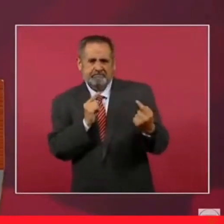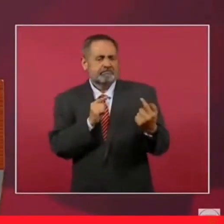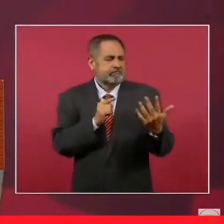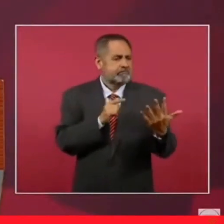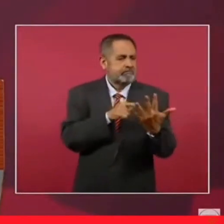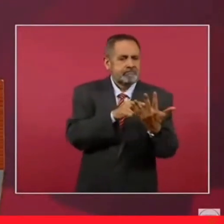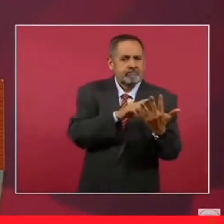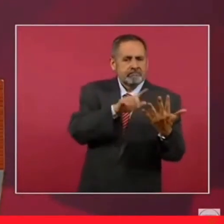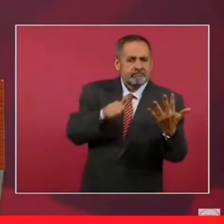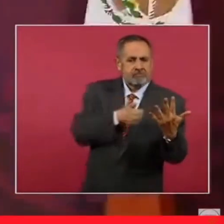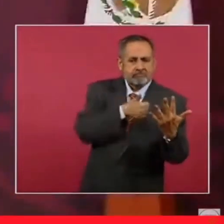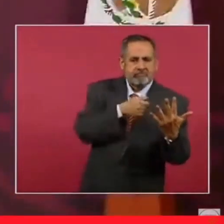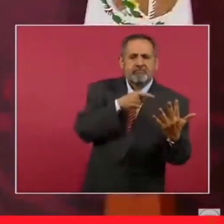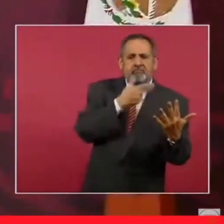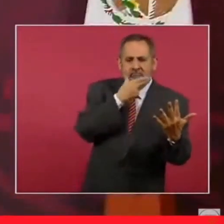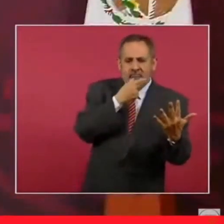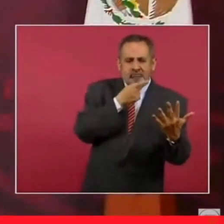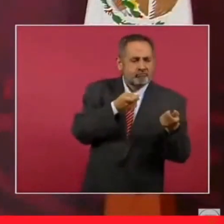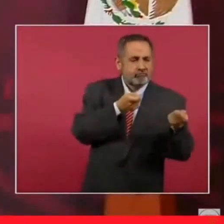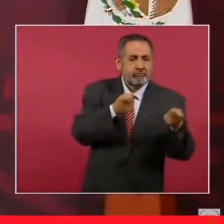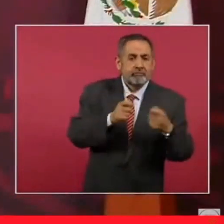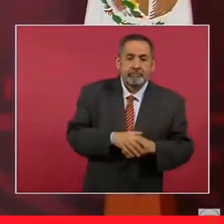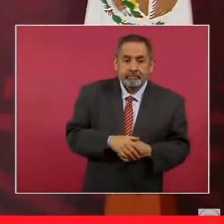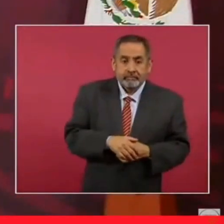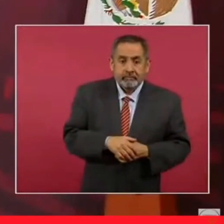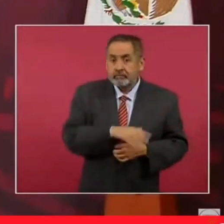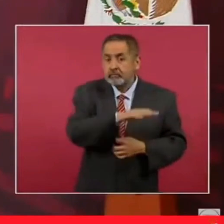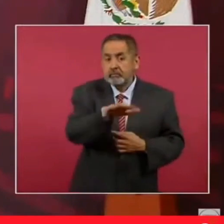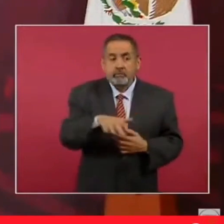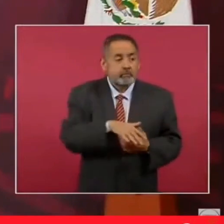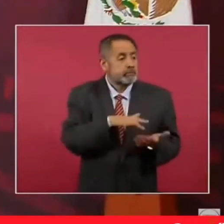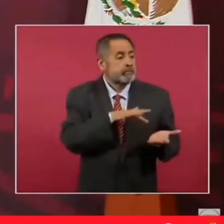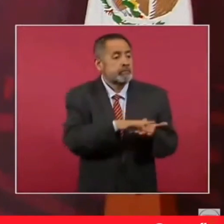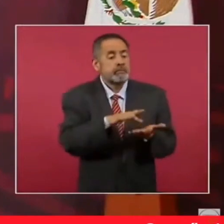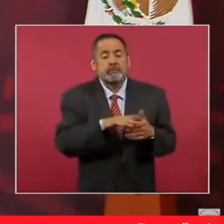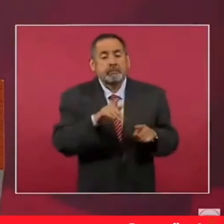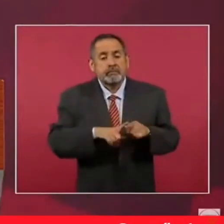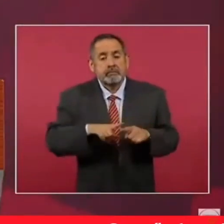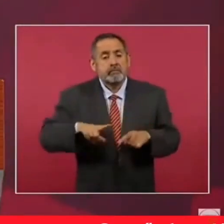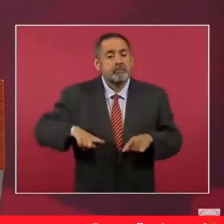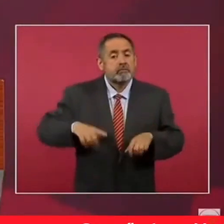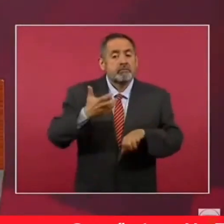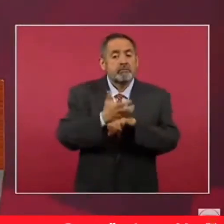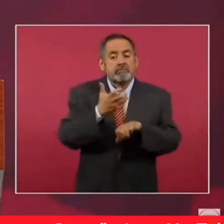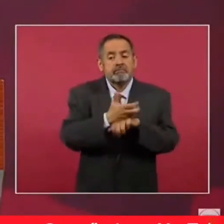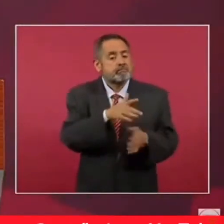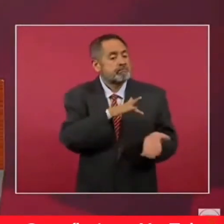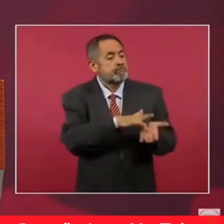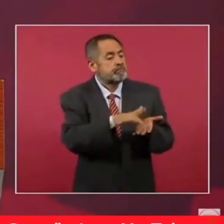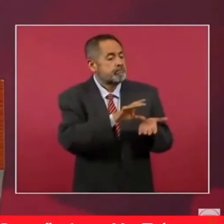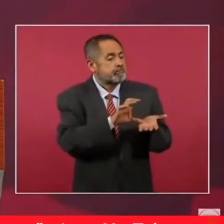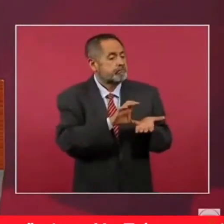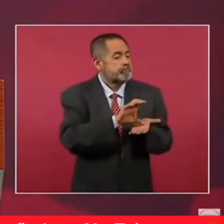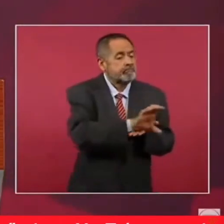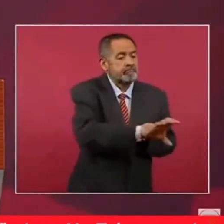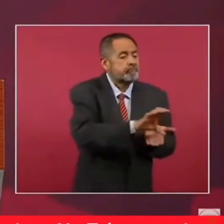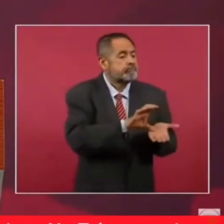le están apoyando desde el gobierno de Estados Unidos. Con dinero.